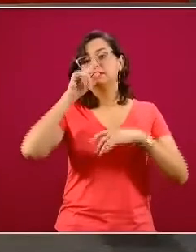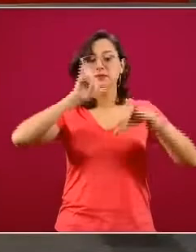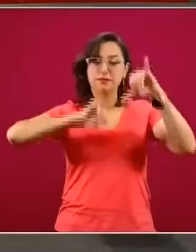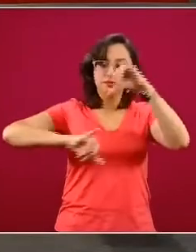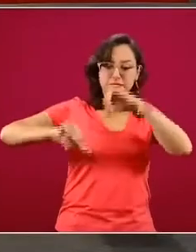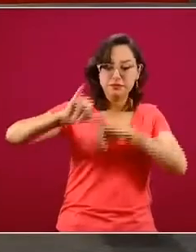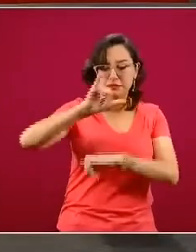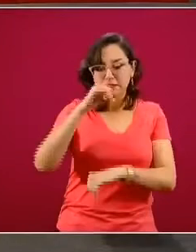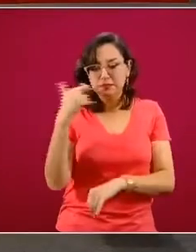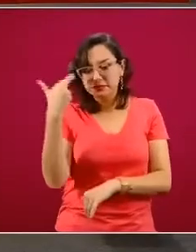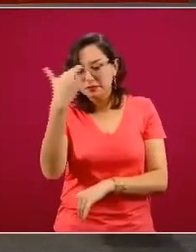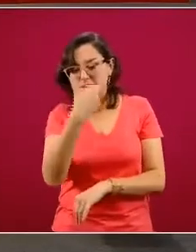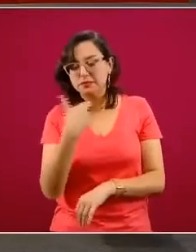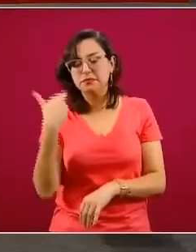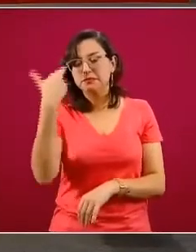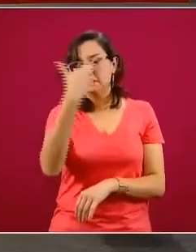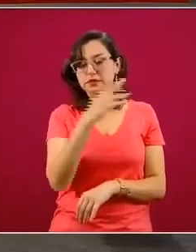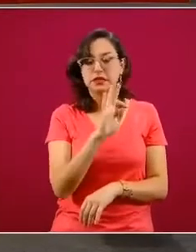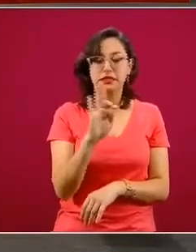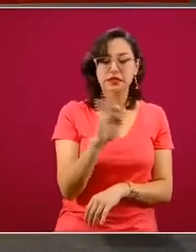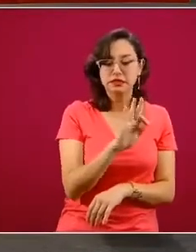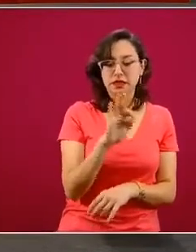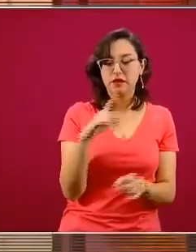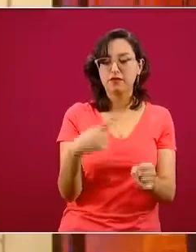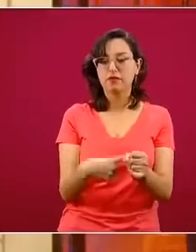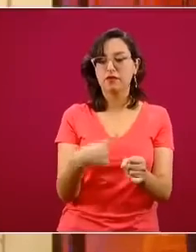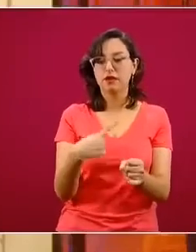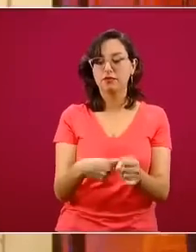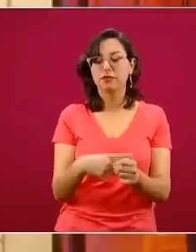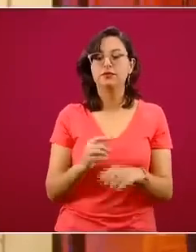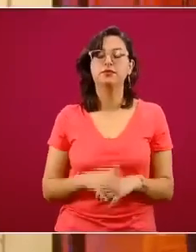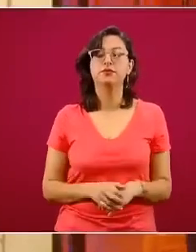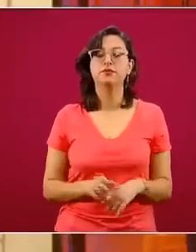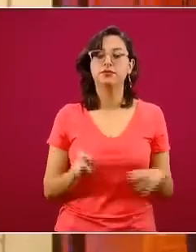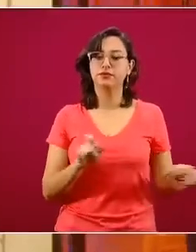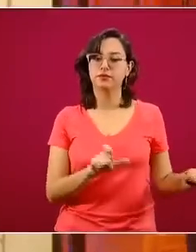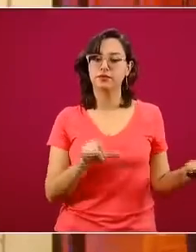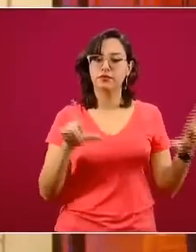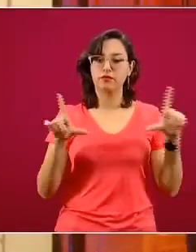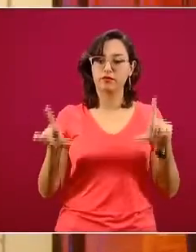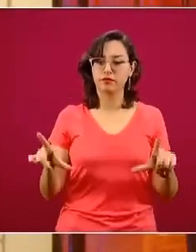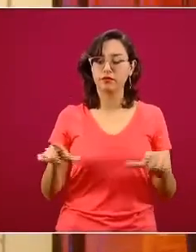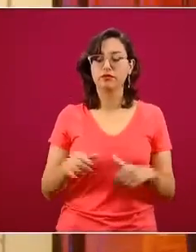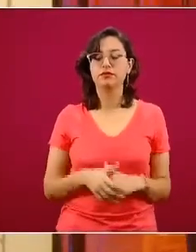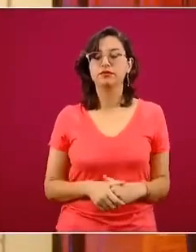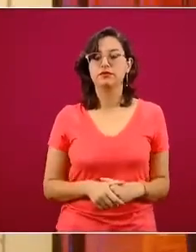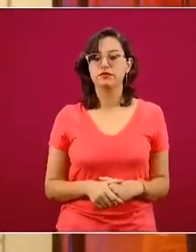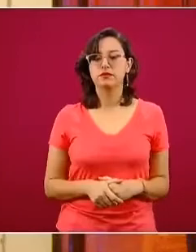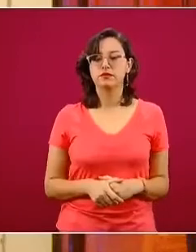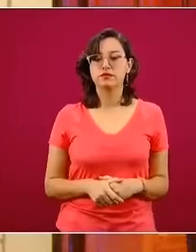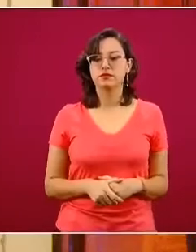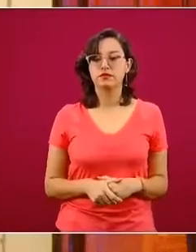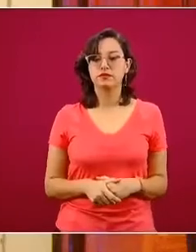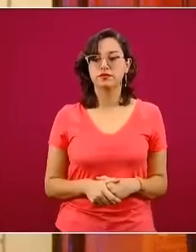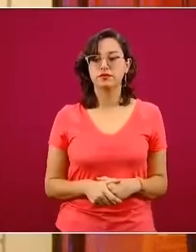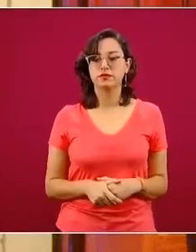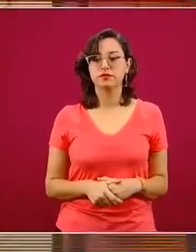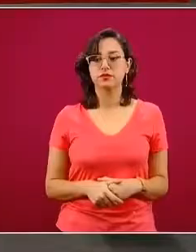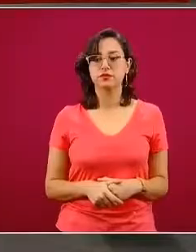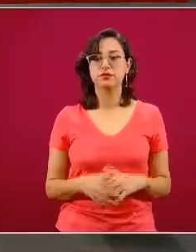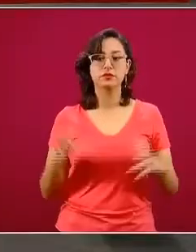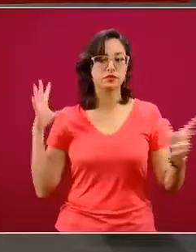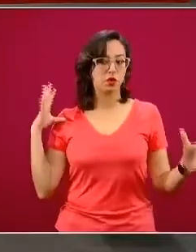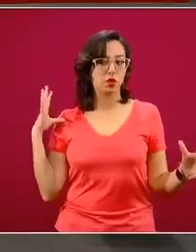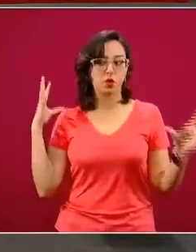como casos sospechosos para la enfermedad. En la siguiente diapositiva veremos la distribución de la carga